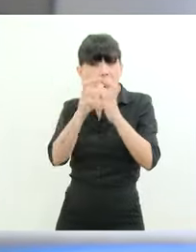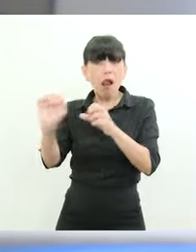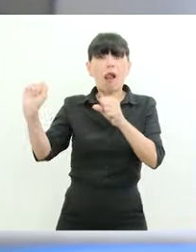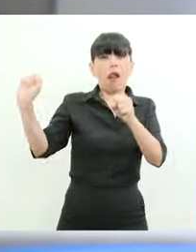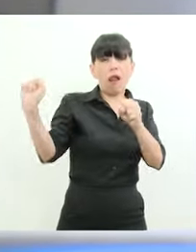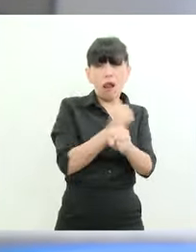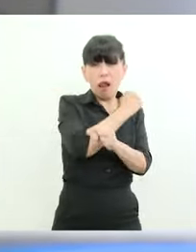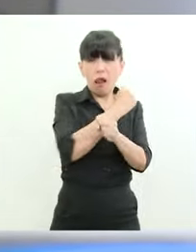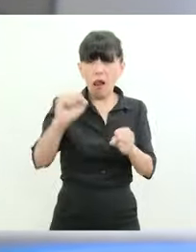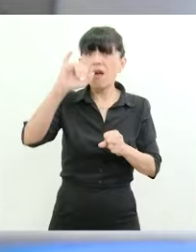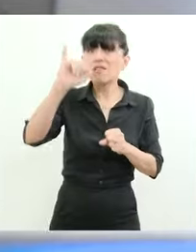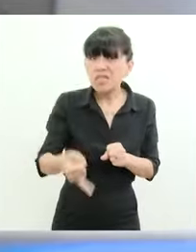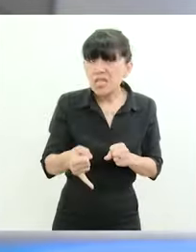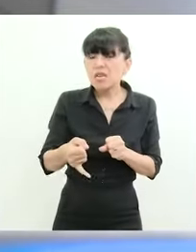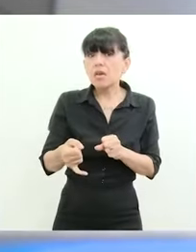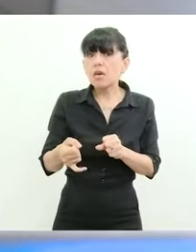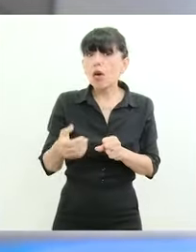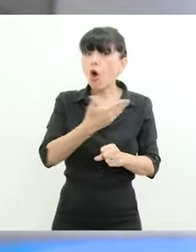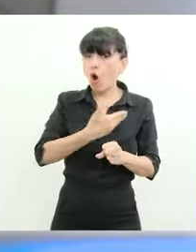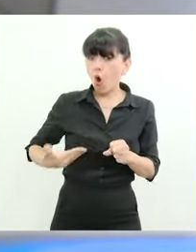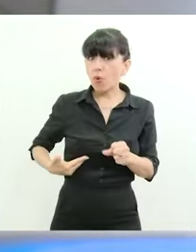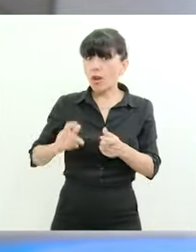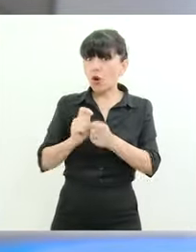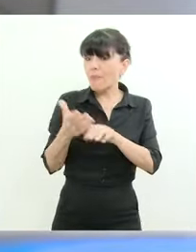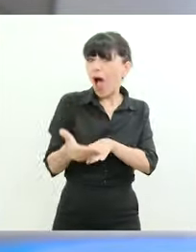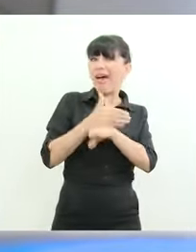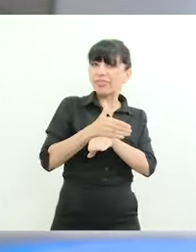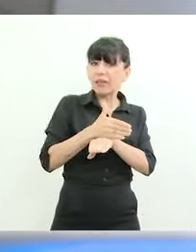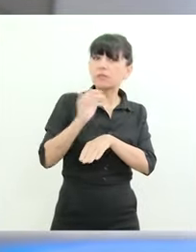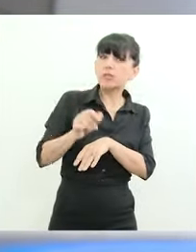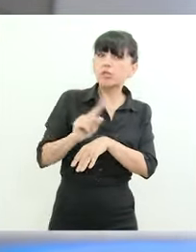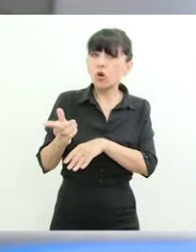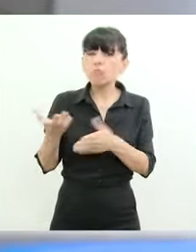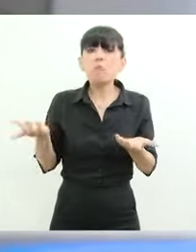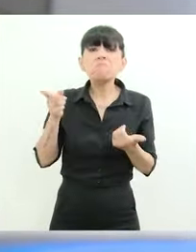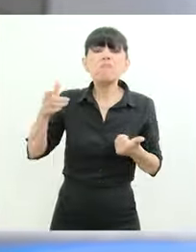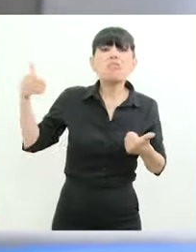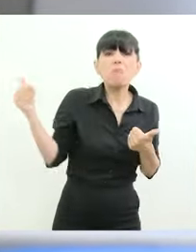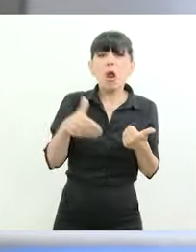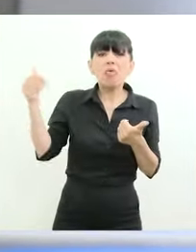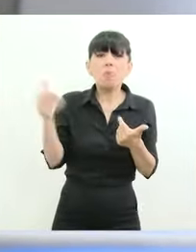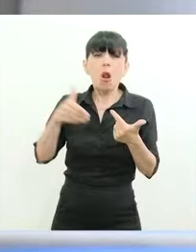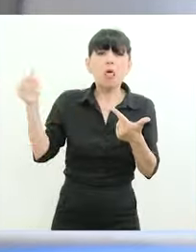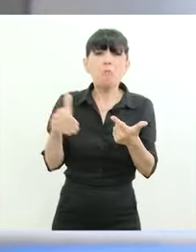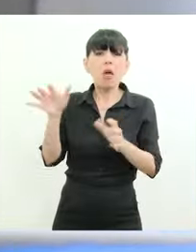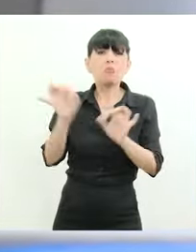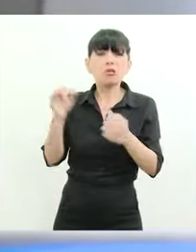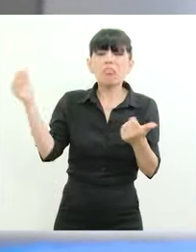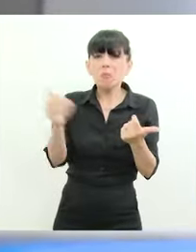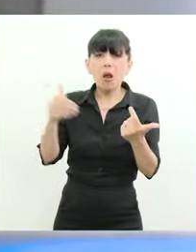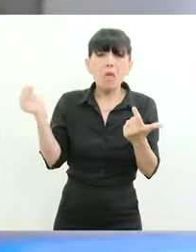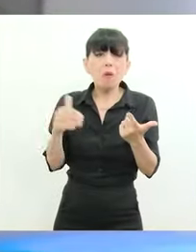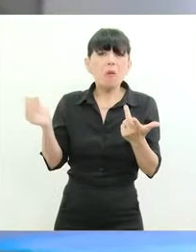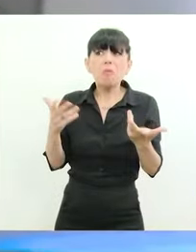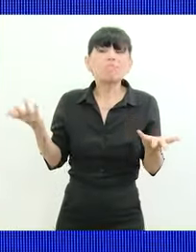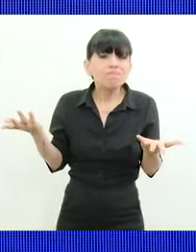completa del Congreso antes del cambio de gobierno? En todo caso, ¿por qué ha demorado tanto? ¿Por qué demora tanto que se